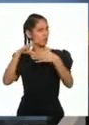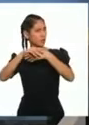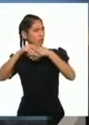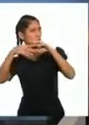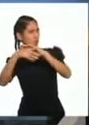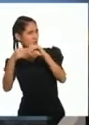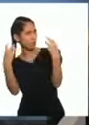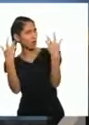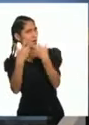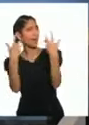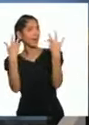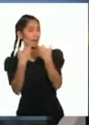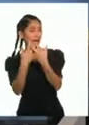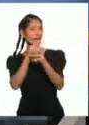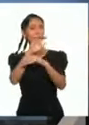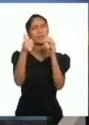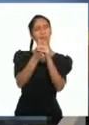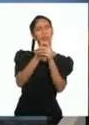De su comunidad